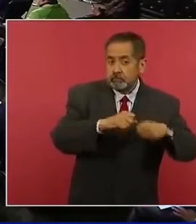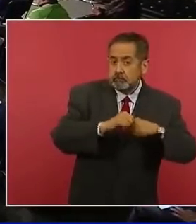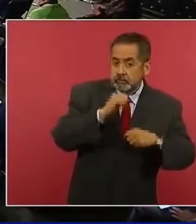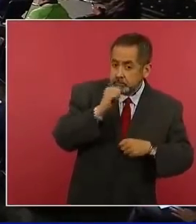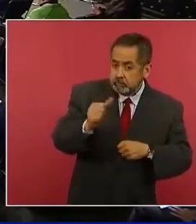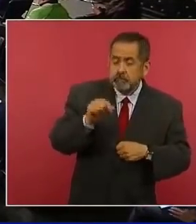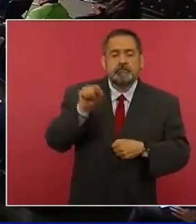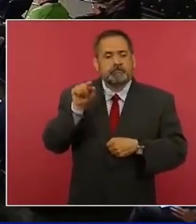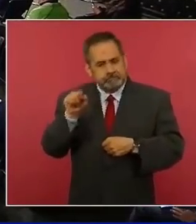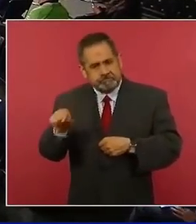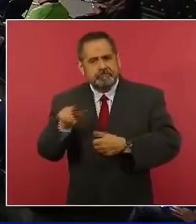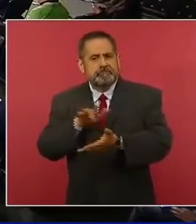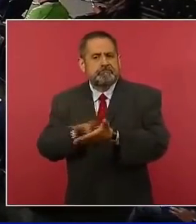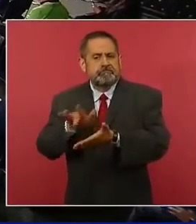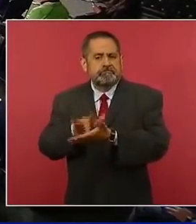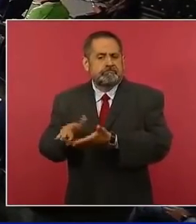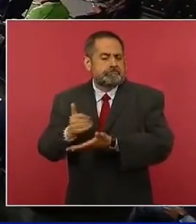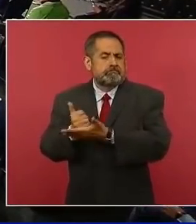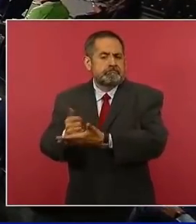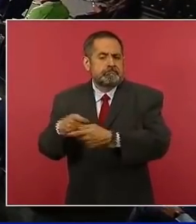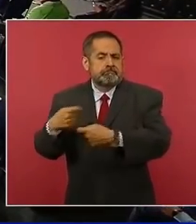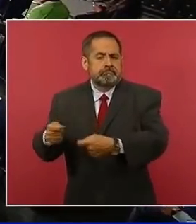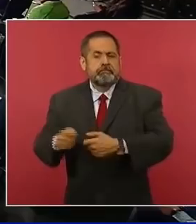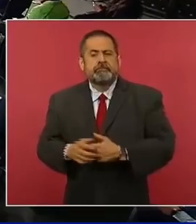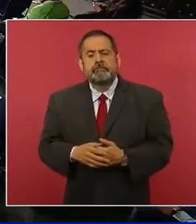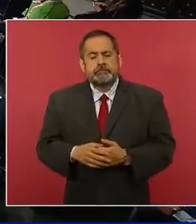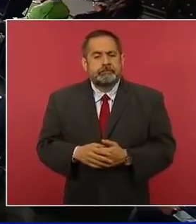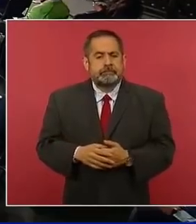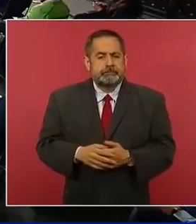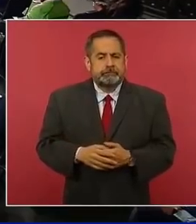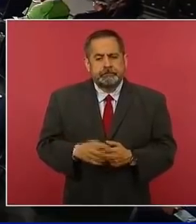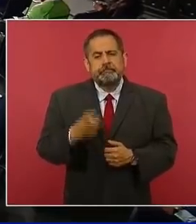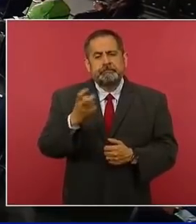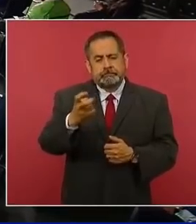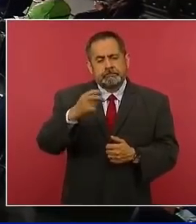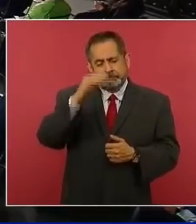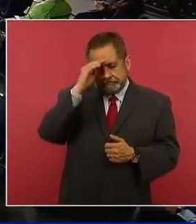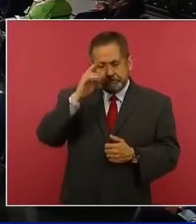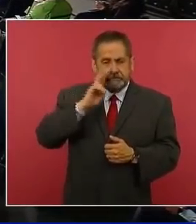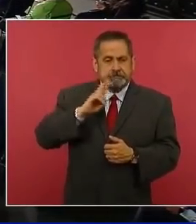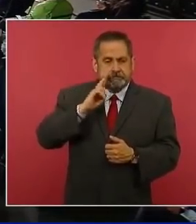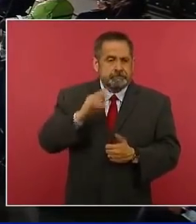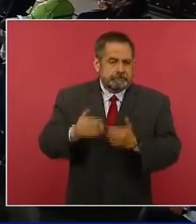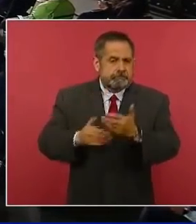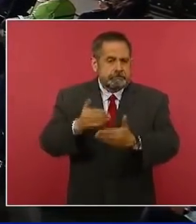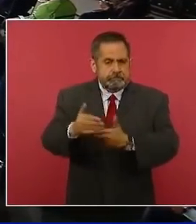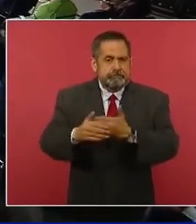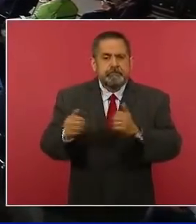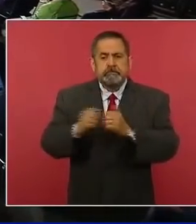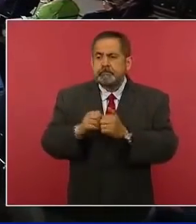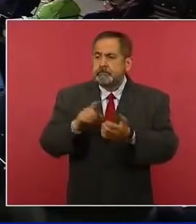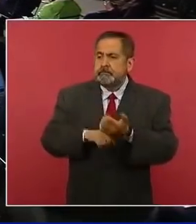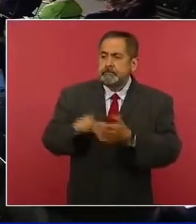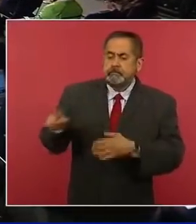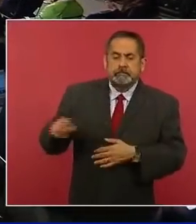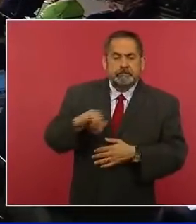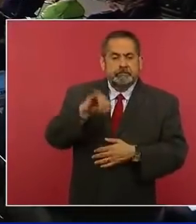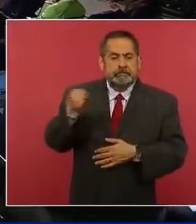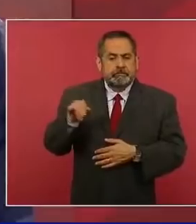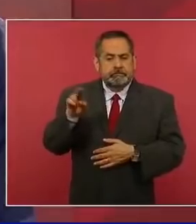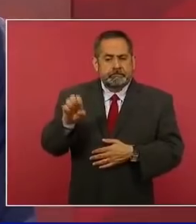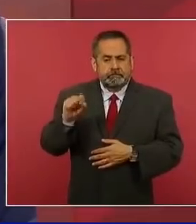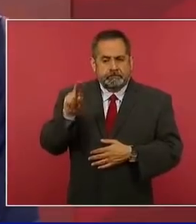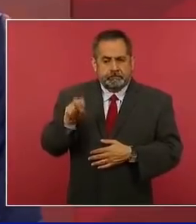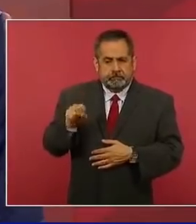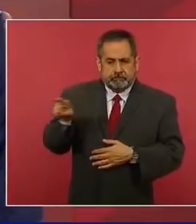certificación? Eso lo vamos a ir viendo con Jesús. Era